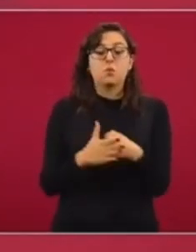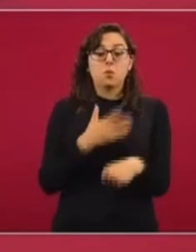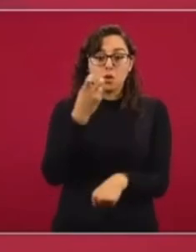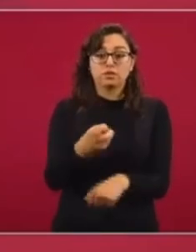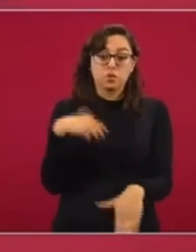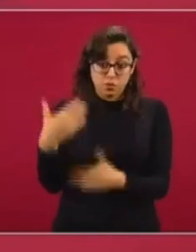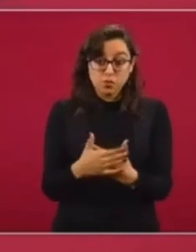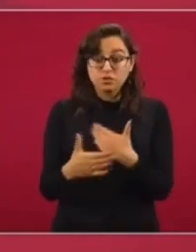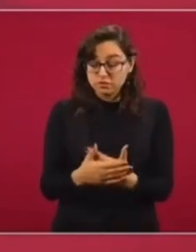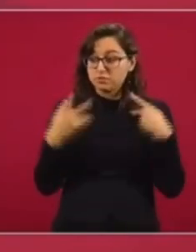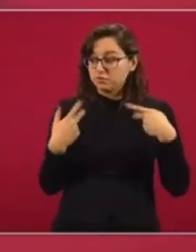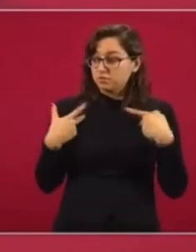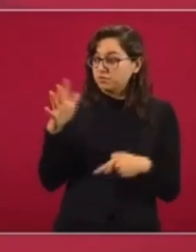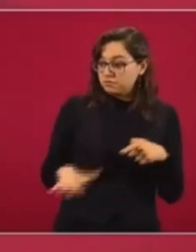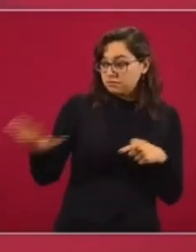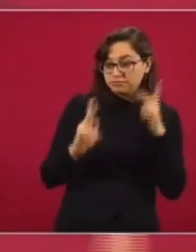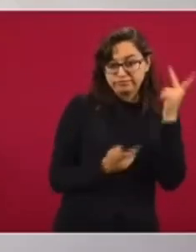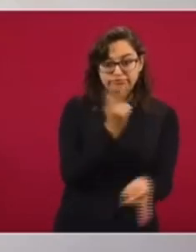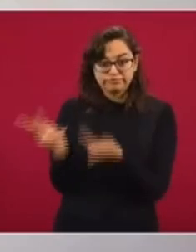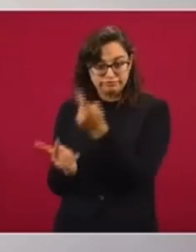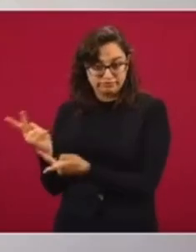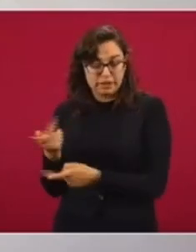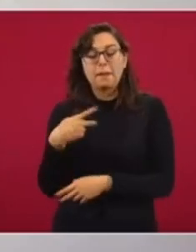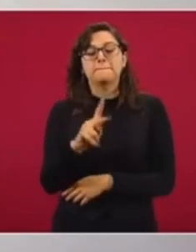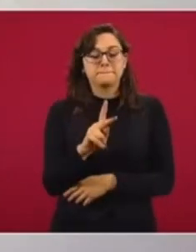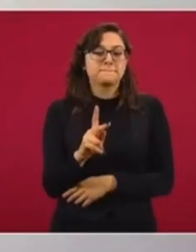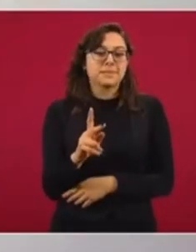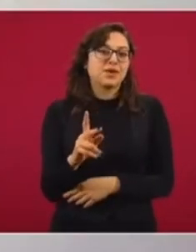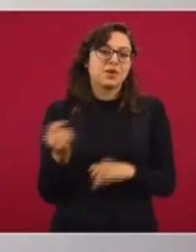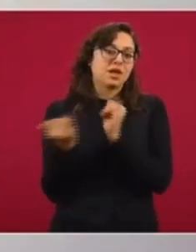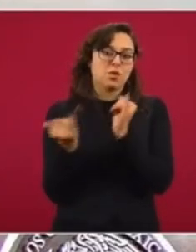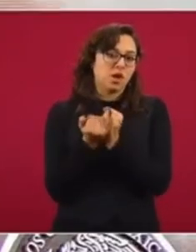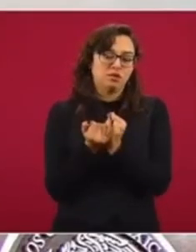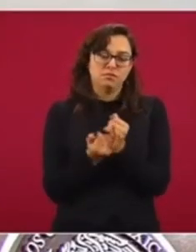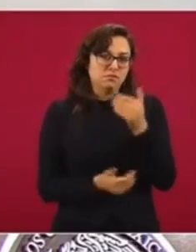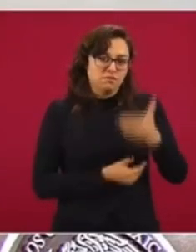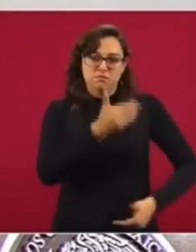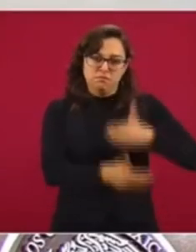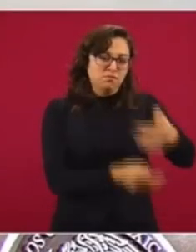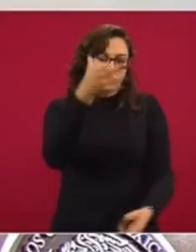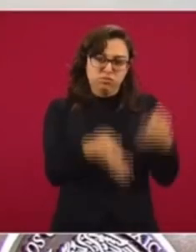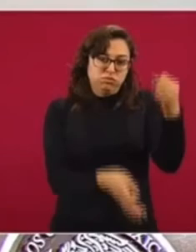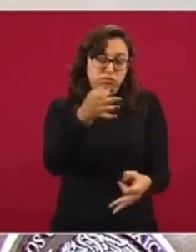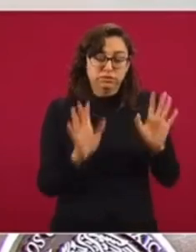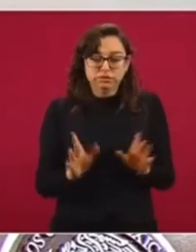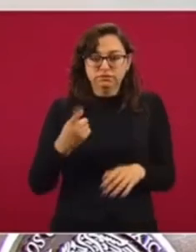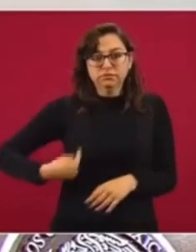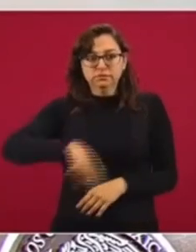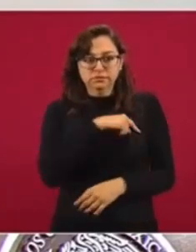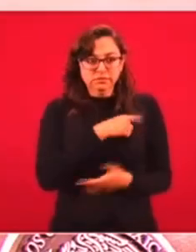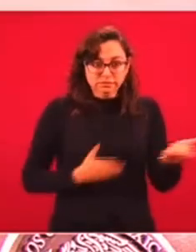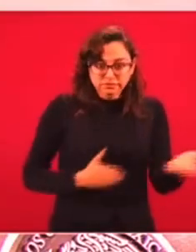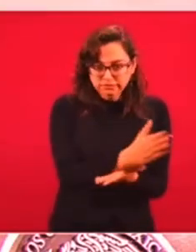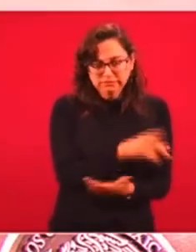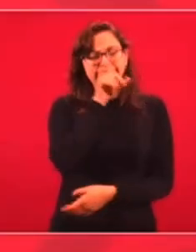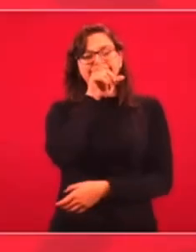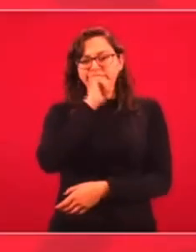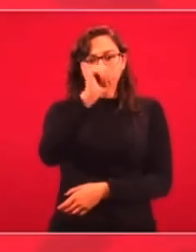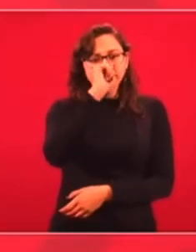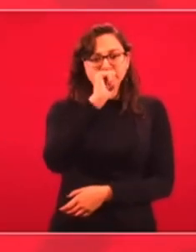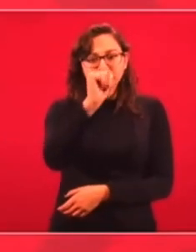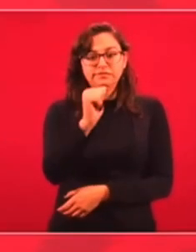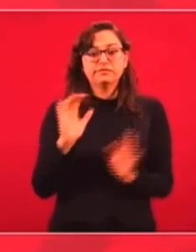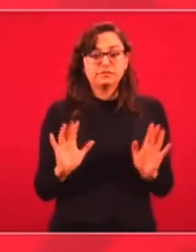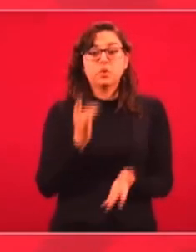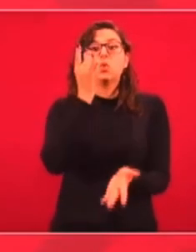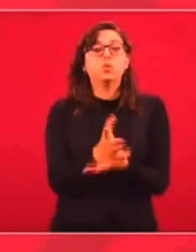haber una consulta. Pero también hay procesos legales que están en curso, nosotros no vamos a detener nada, pero no estamos